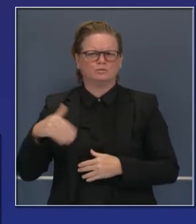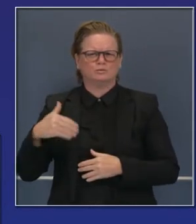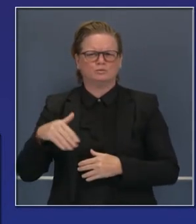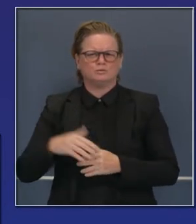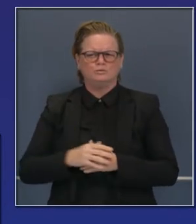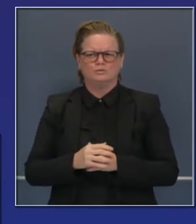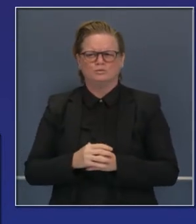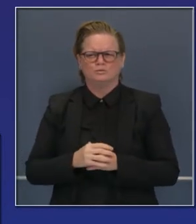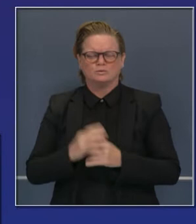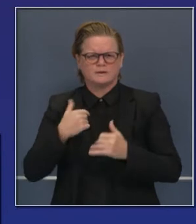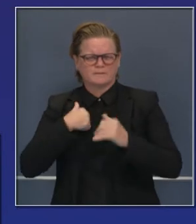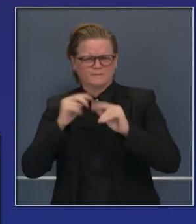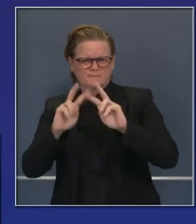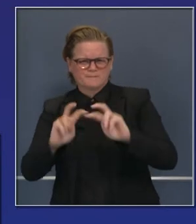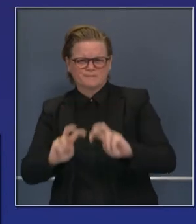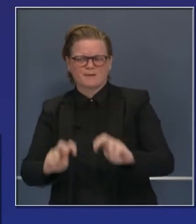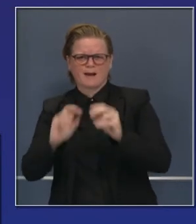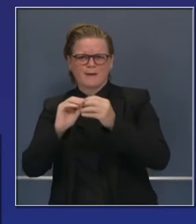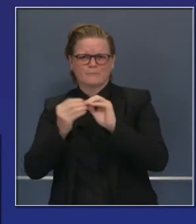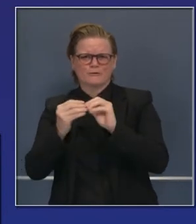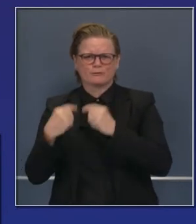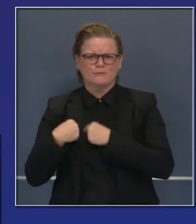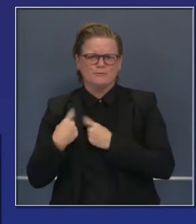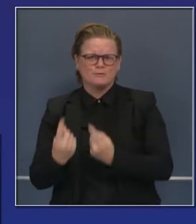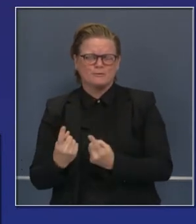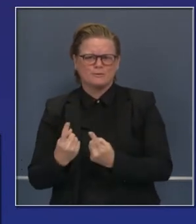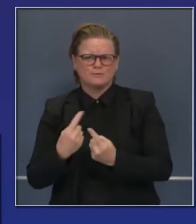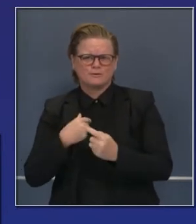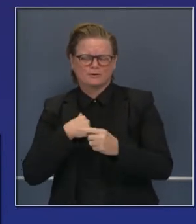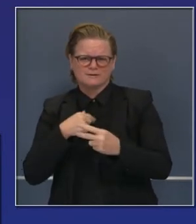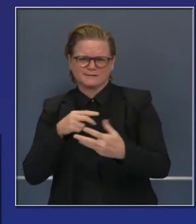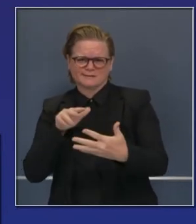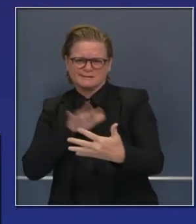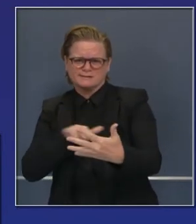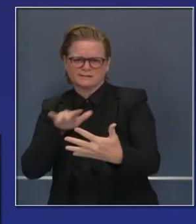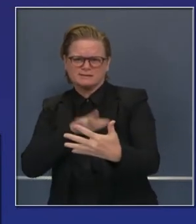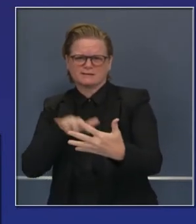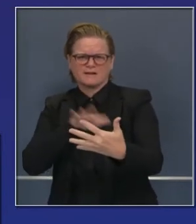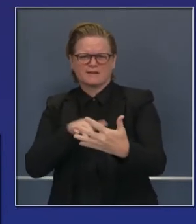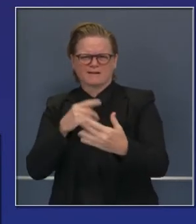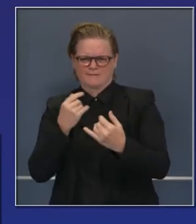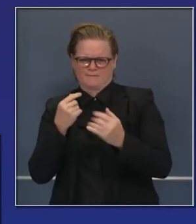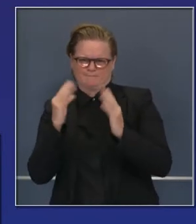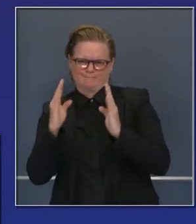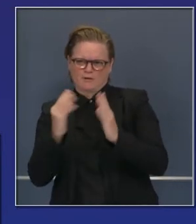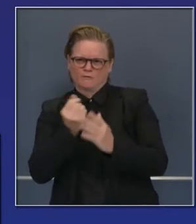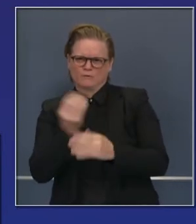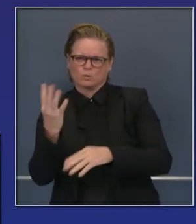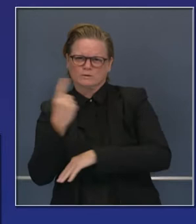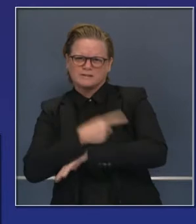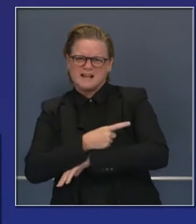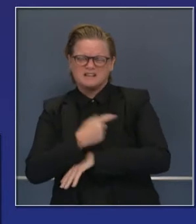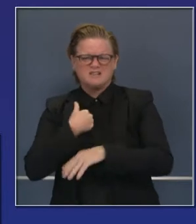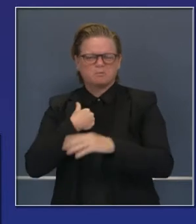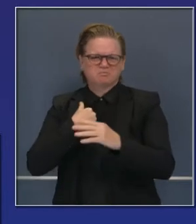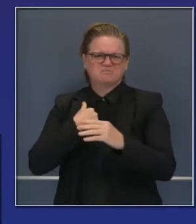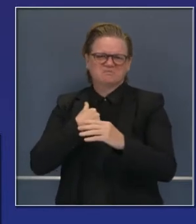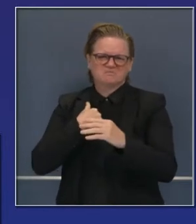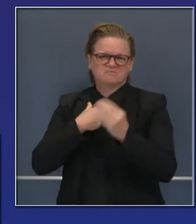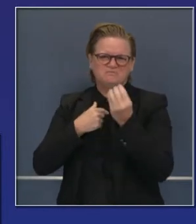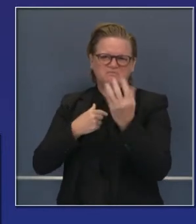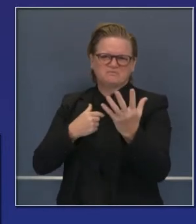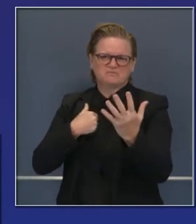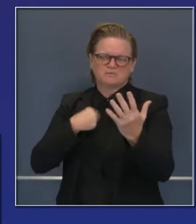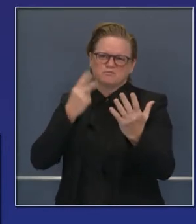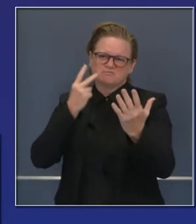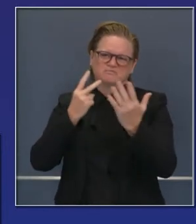días. Anticipamos, en base a lo que sucedió en los últimos días, que en las próximas